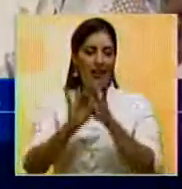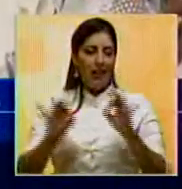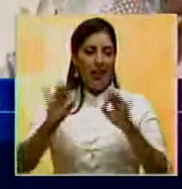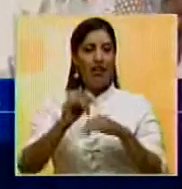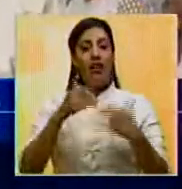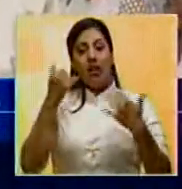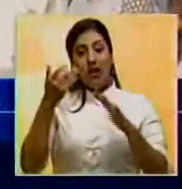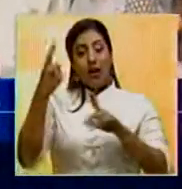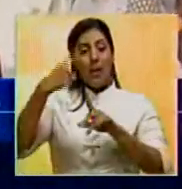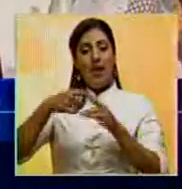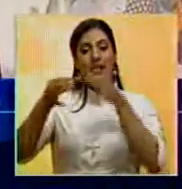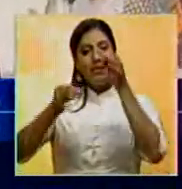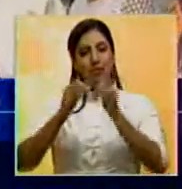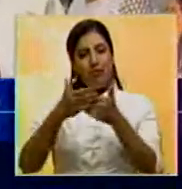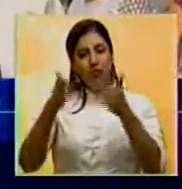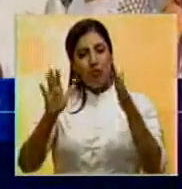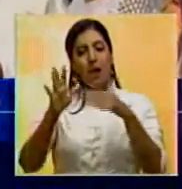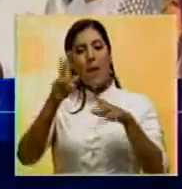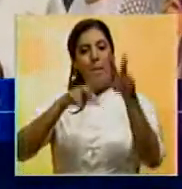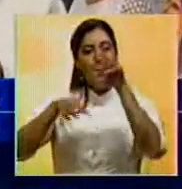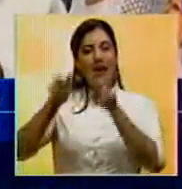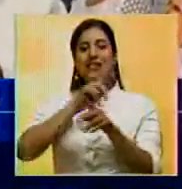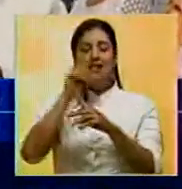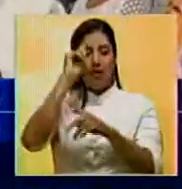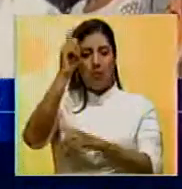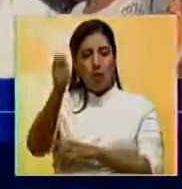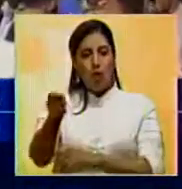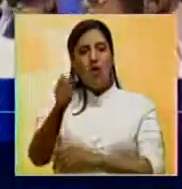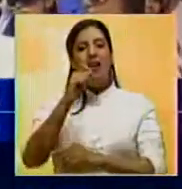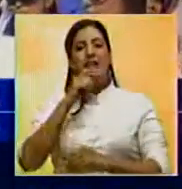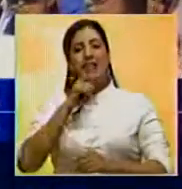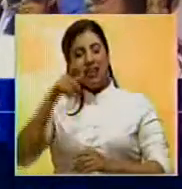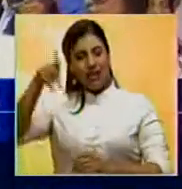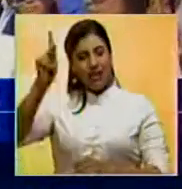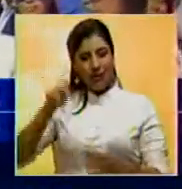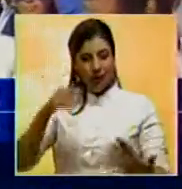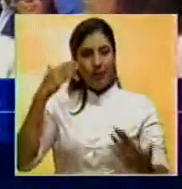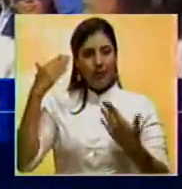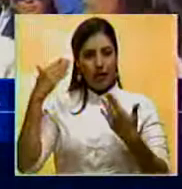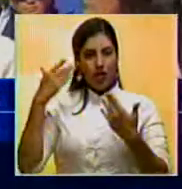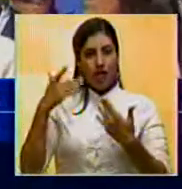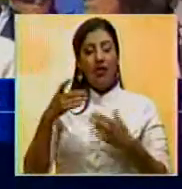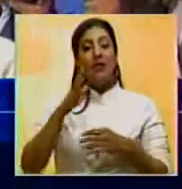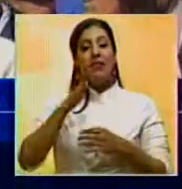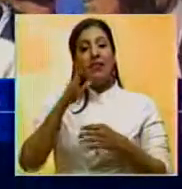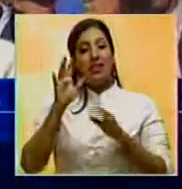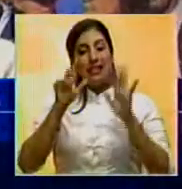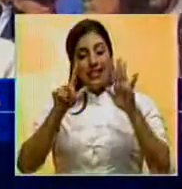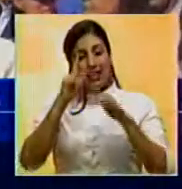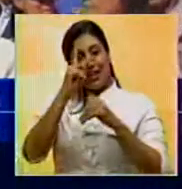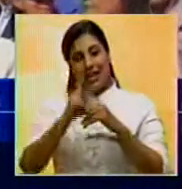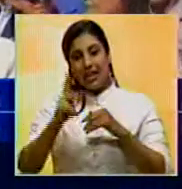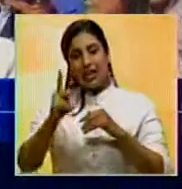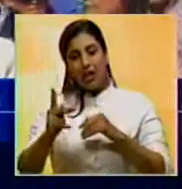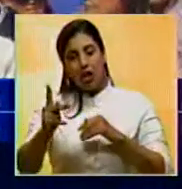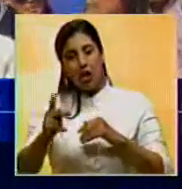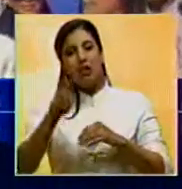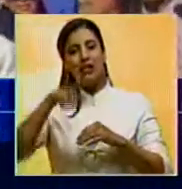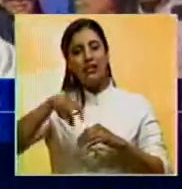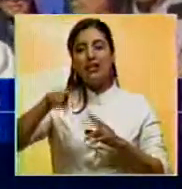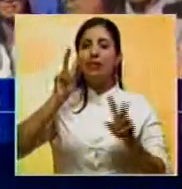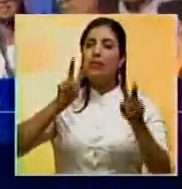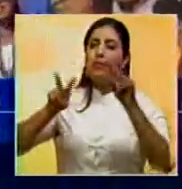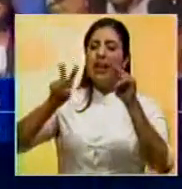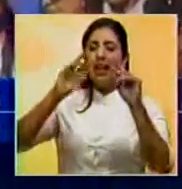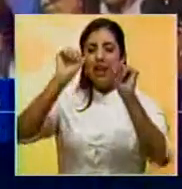fueron ofrecidas durante la inauguración del Paseo de la Devoción en homenaje a la Divina Pastora, y en el cual en sus siete kilómetros y medio se podrán